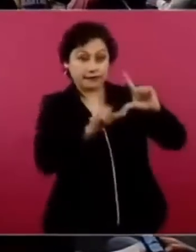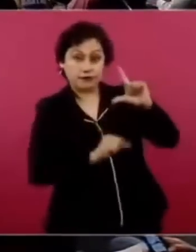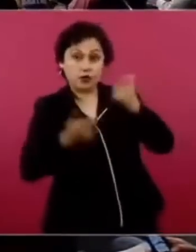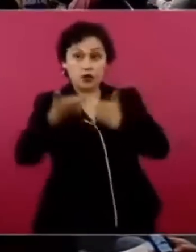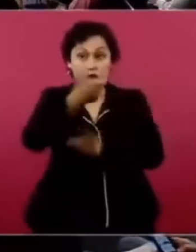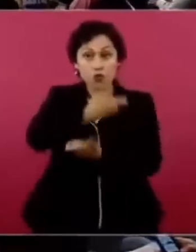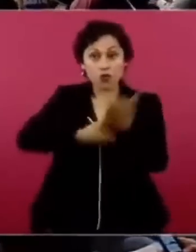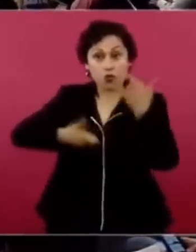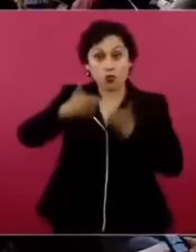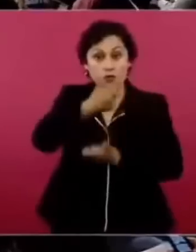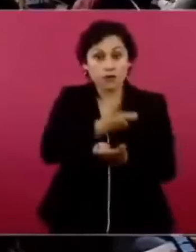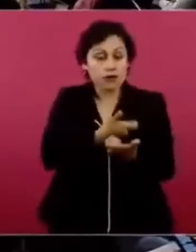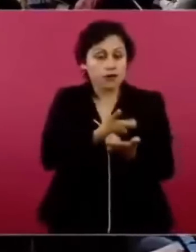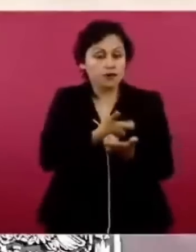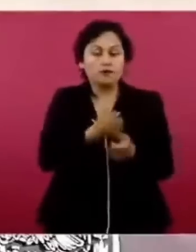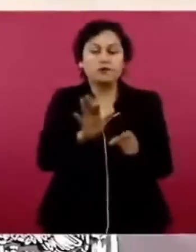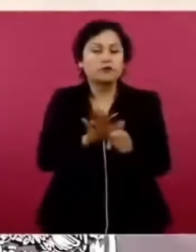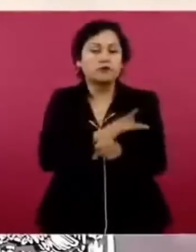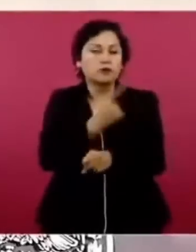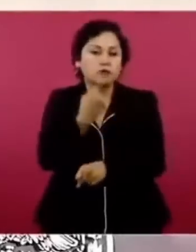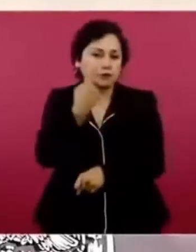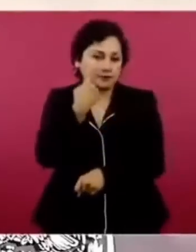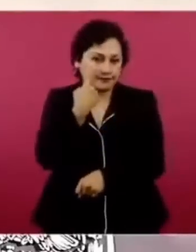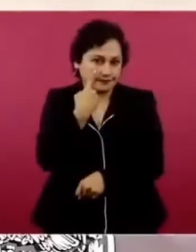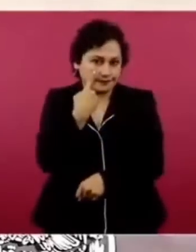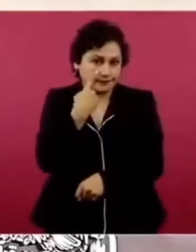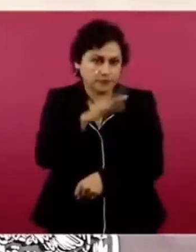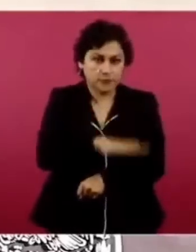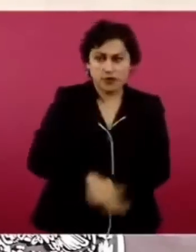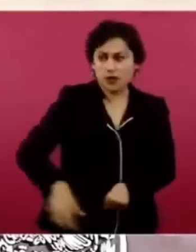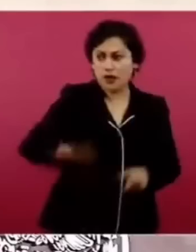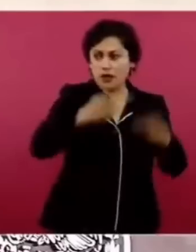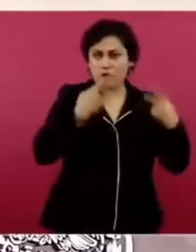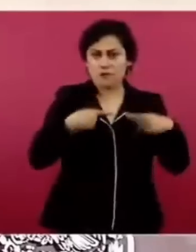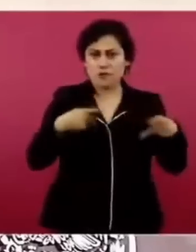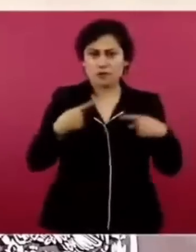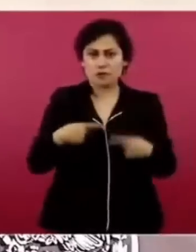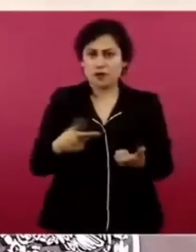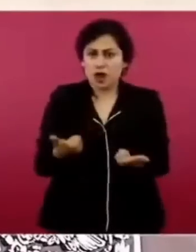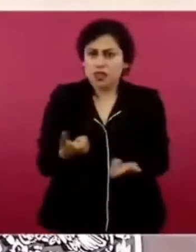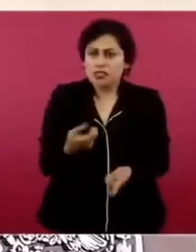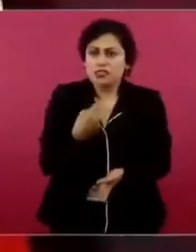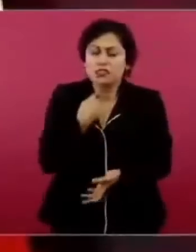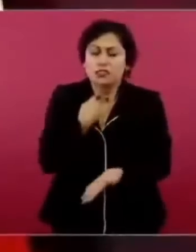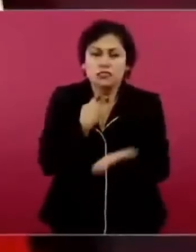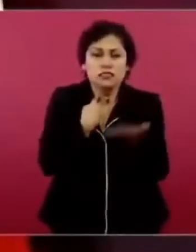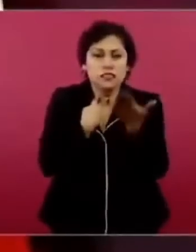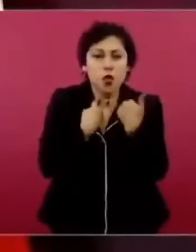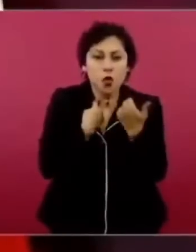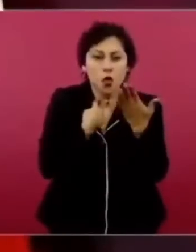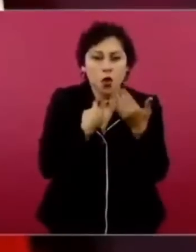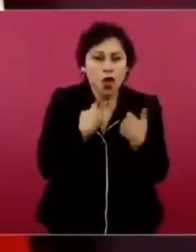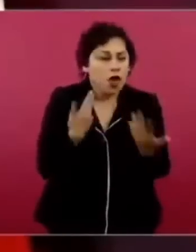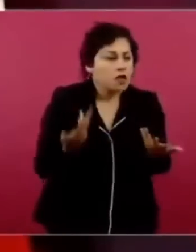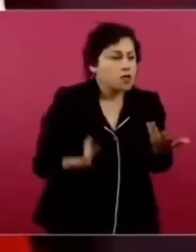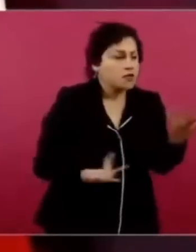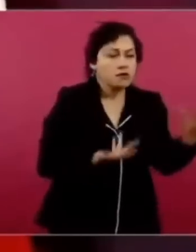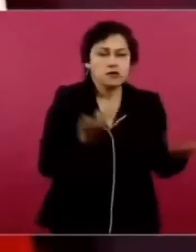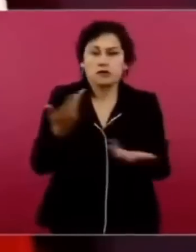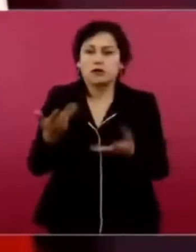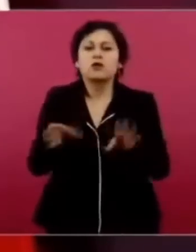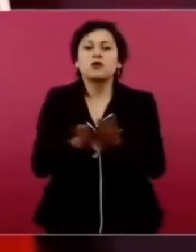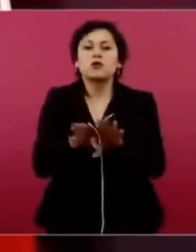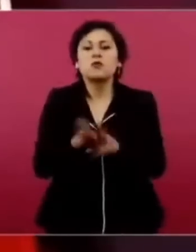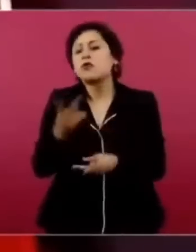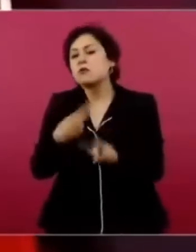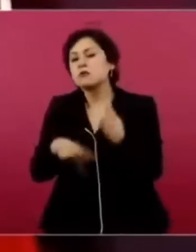porque si la gente no tiene, ni para lo más indispensable, ¿cómo va a florecer